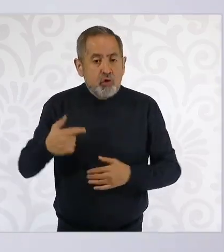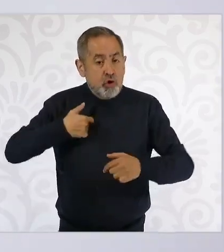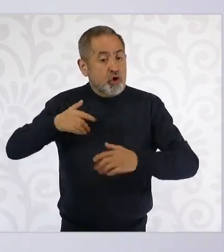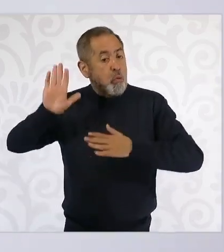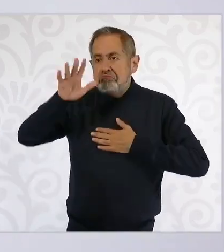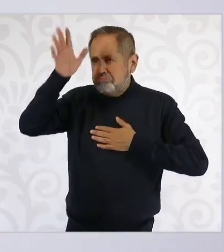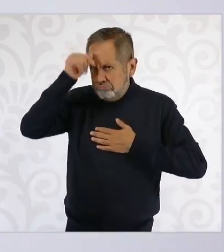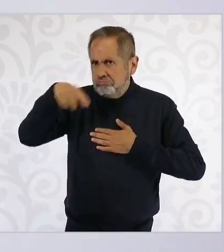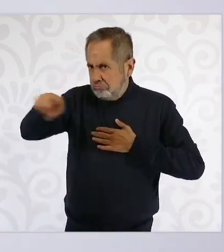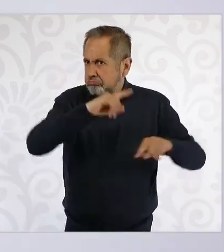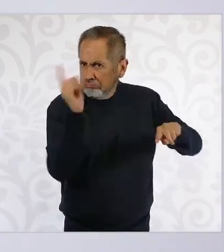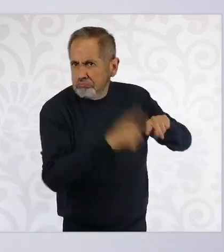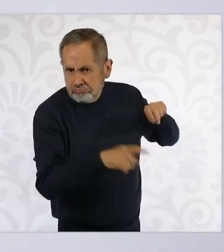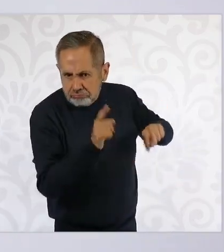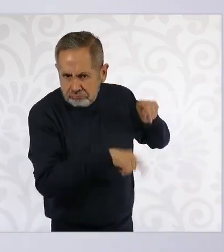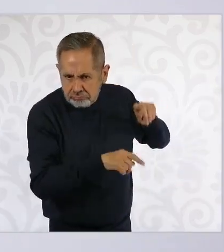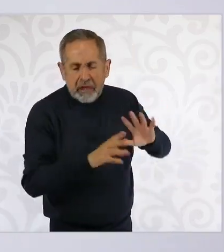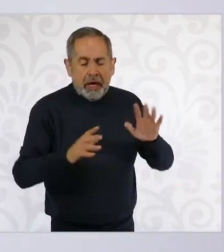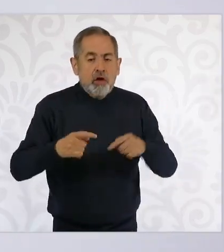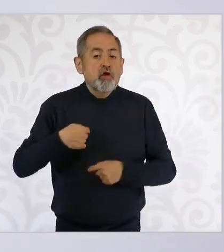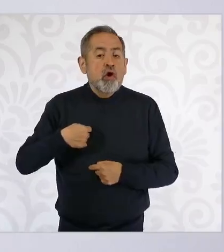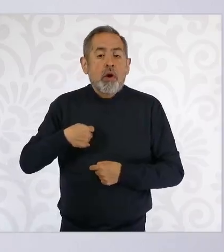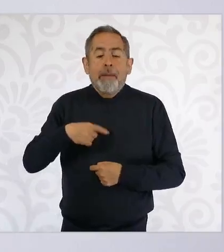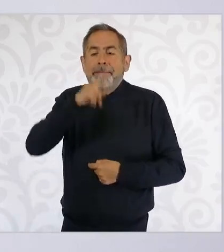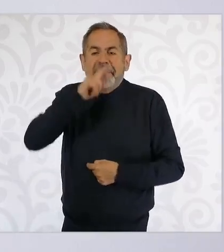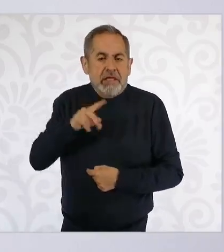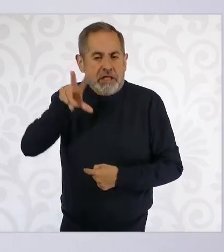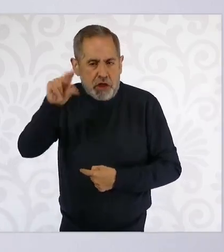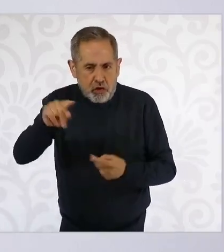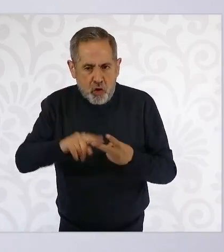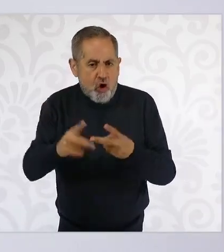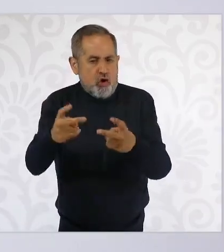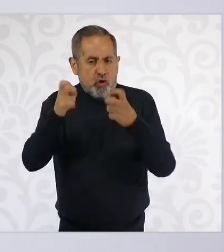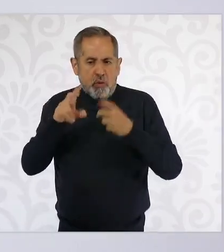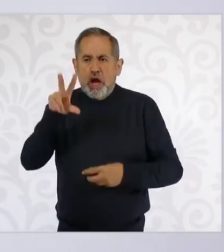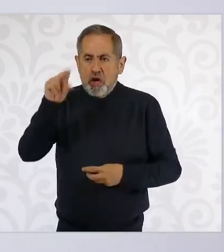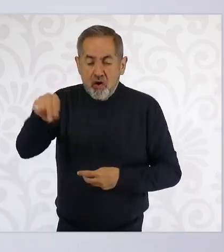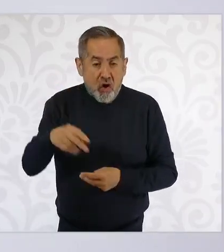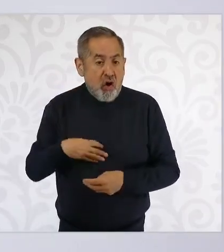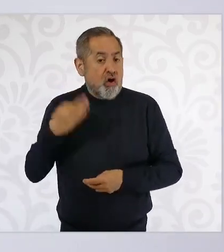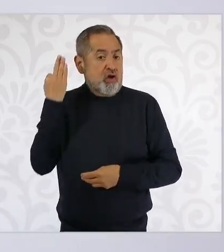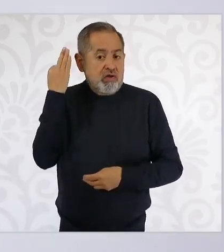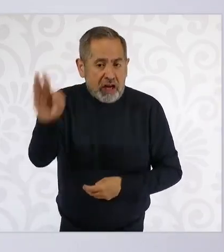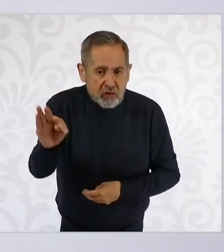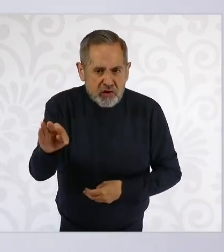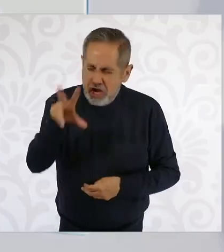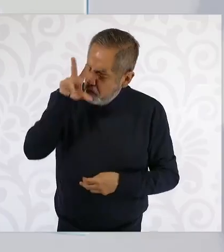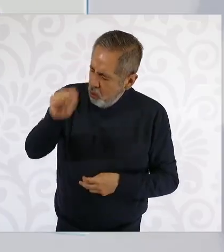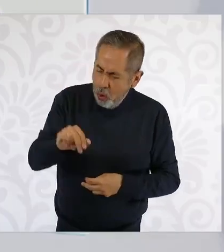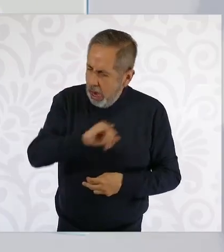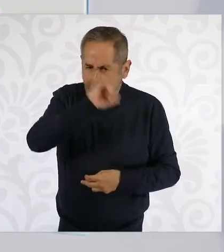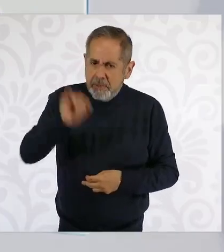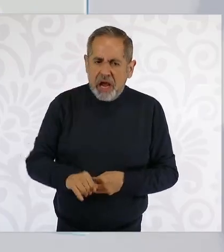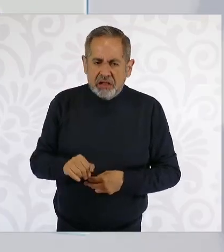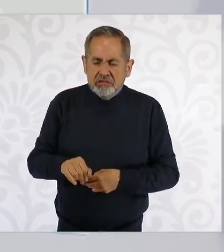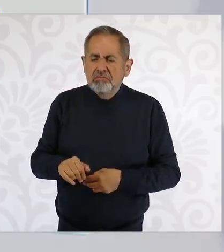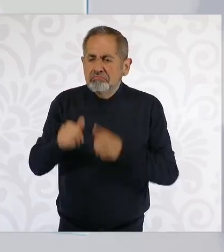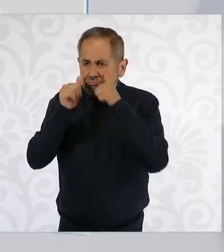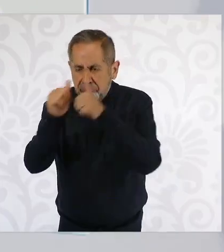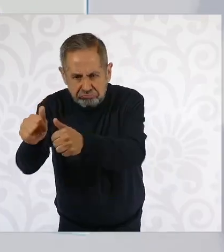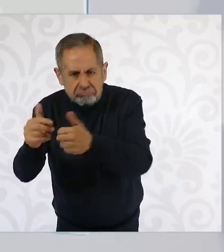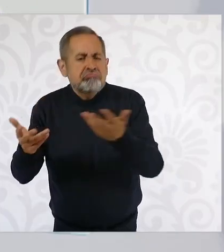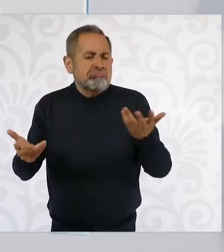comprometí, no mentir, no robar y no traicionar nunca al pueblo de México. Y mientras no